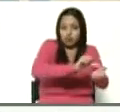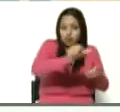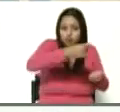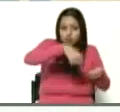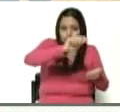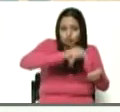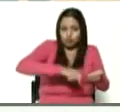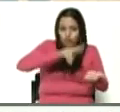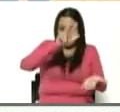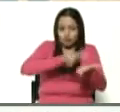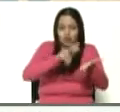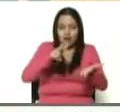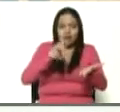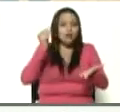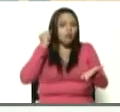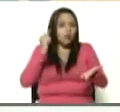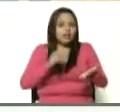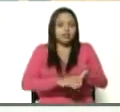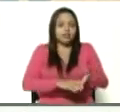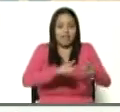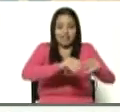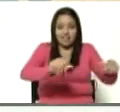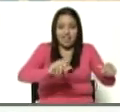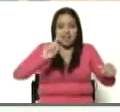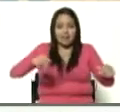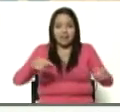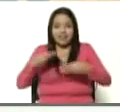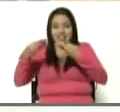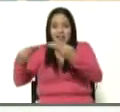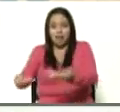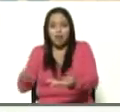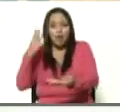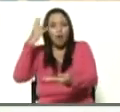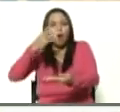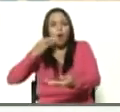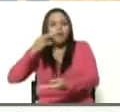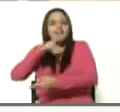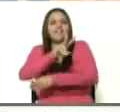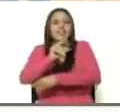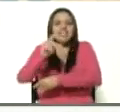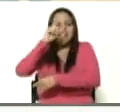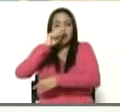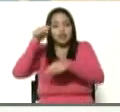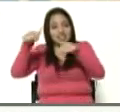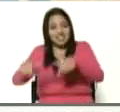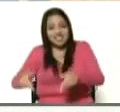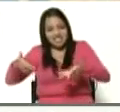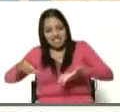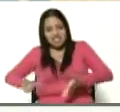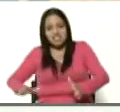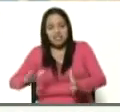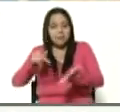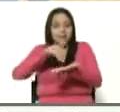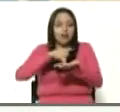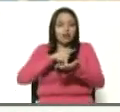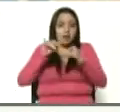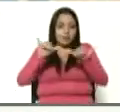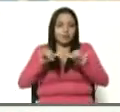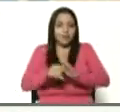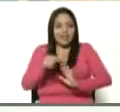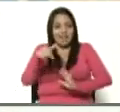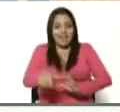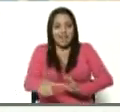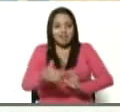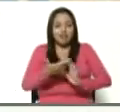mujer, pero aparte de una mujer le estamos entregando a una joven de 20 años, de aquí de la parroquia Tamaca, esto es una unidad productiva familiar,